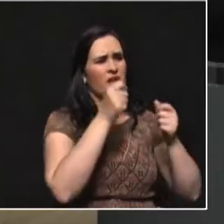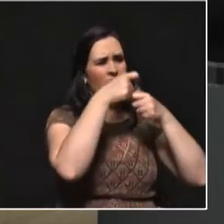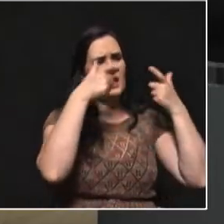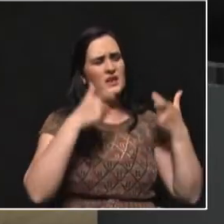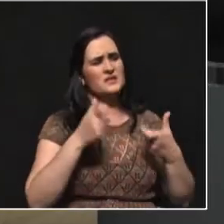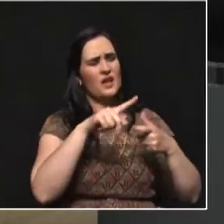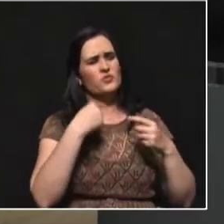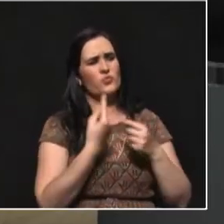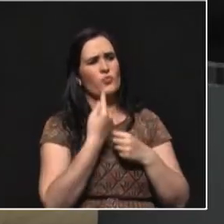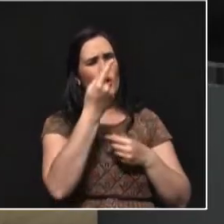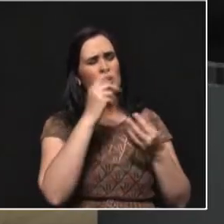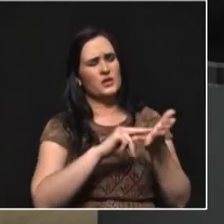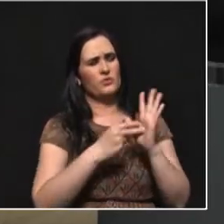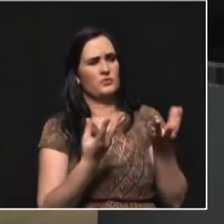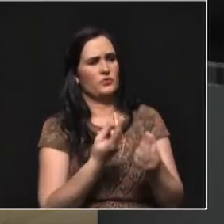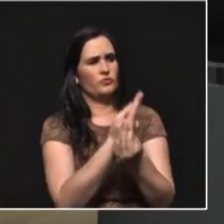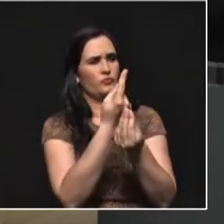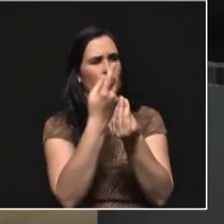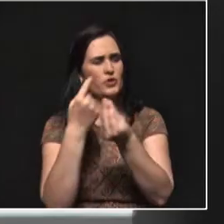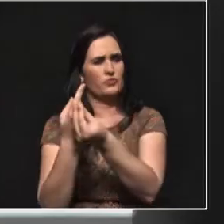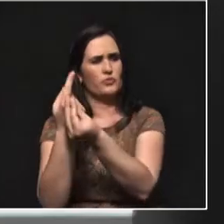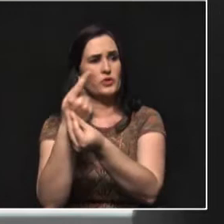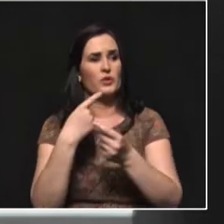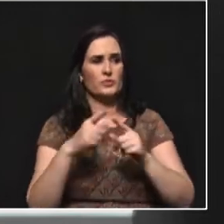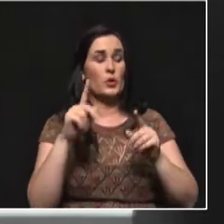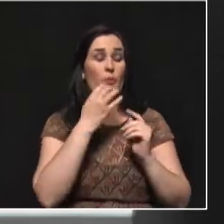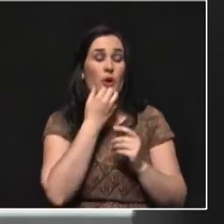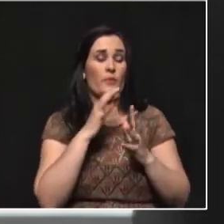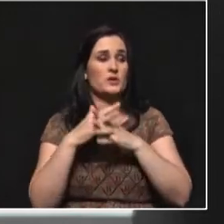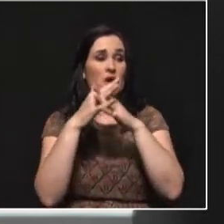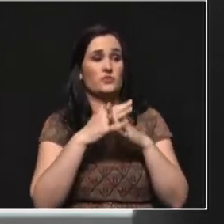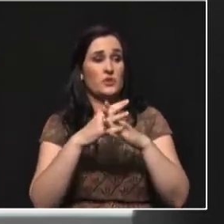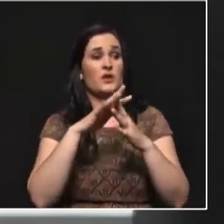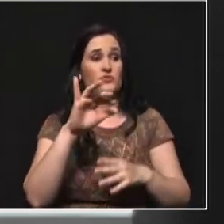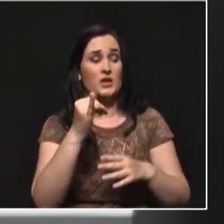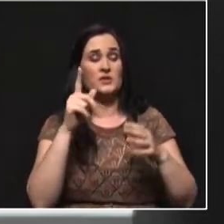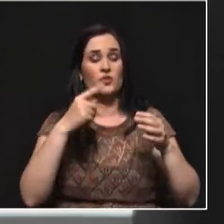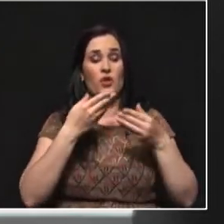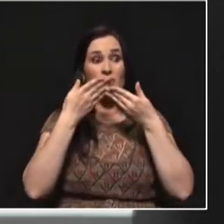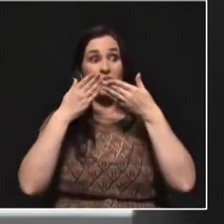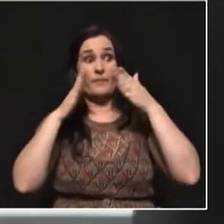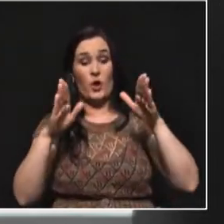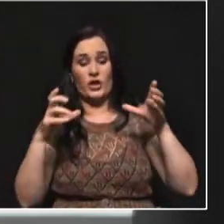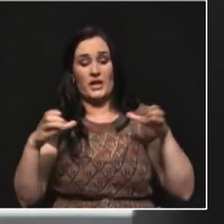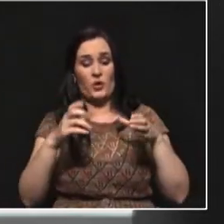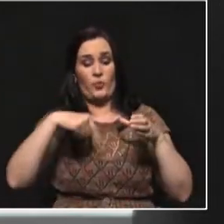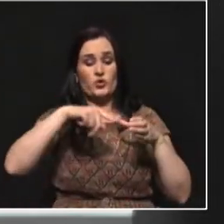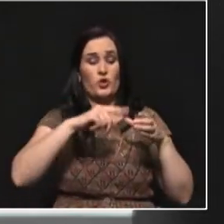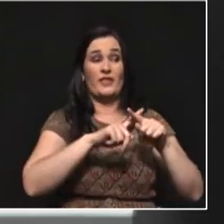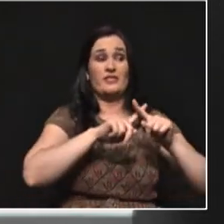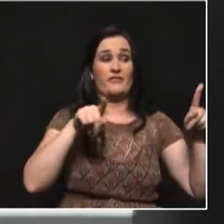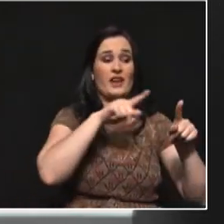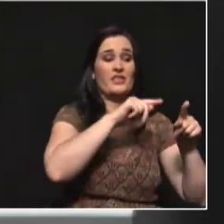en la política como los partidos, que uno en Estados Unidos sí ve la diferencia, Pedro. O los demócratas piensan muy distinto a los republicanos.